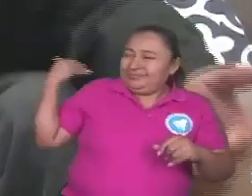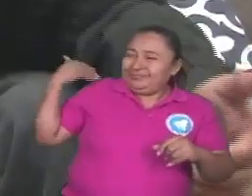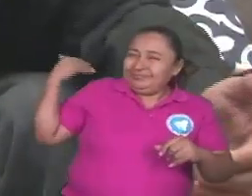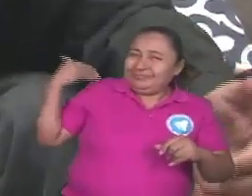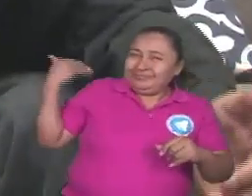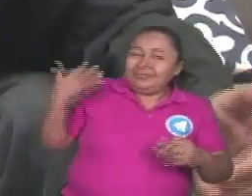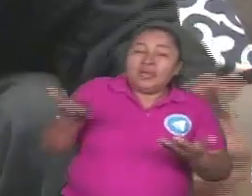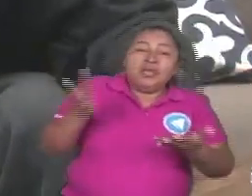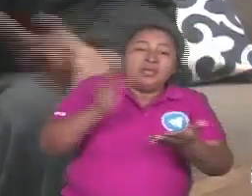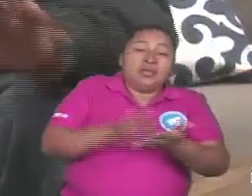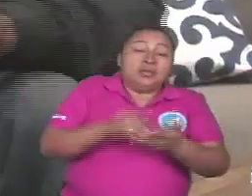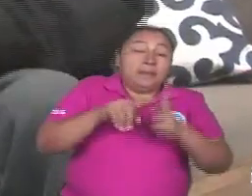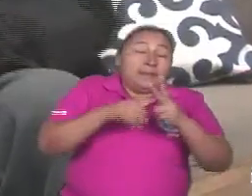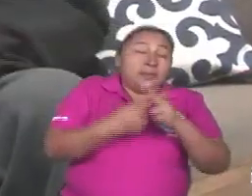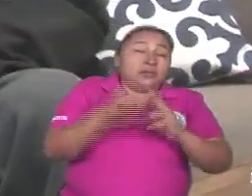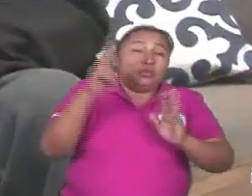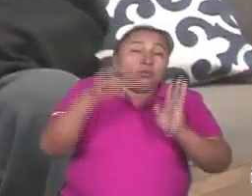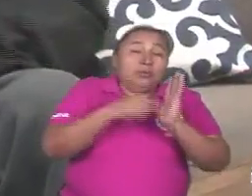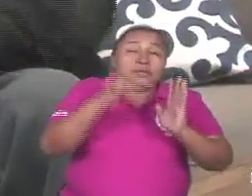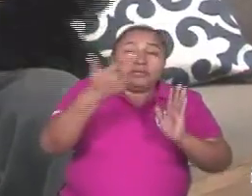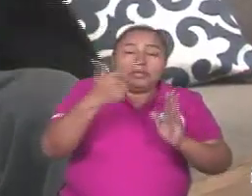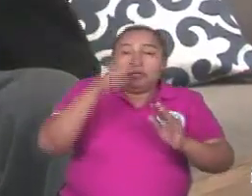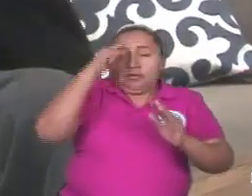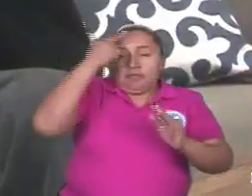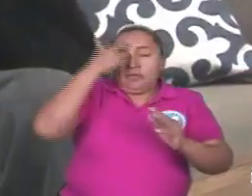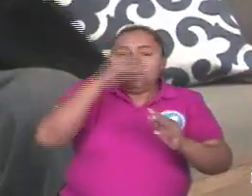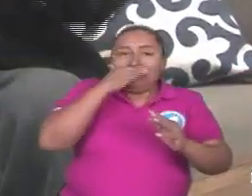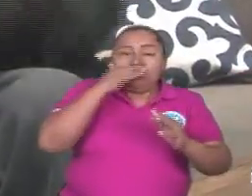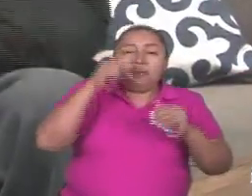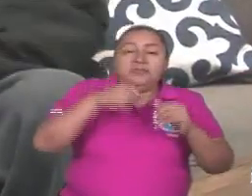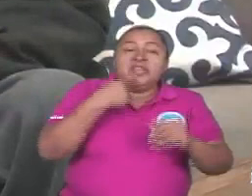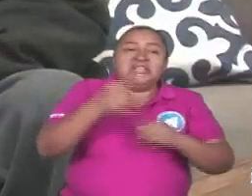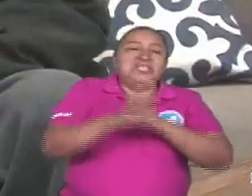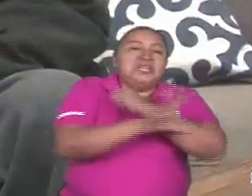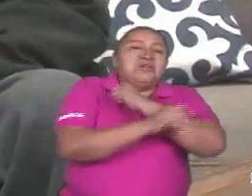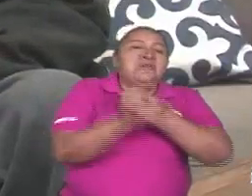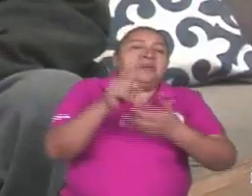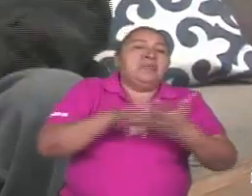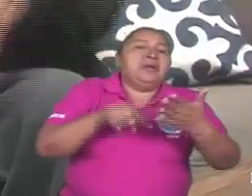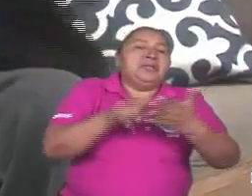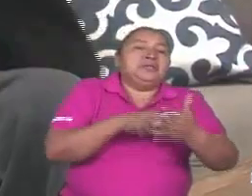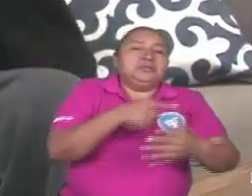regresó el gobierno Sandiní desde el 2007, no dijeron que es que nos robamos las elecciones.